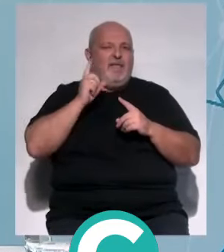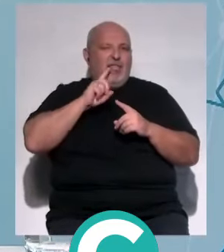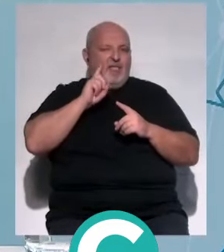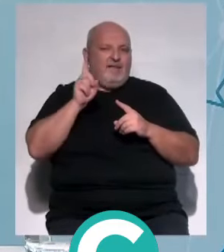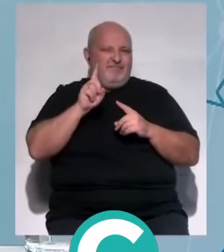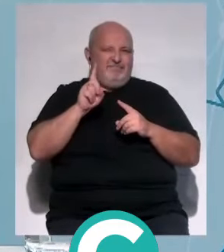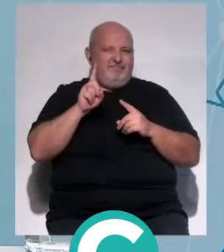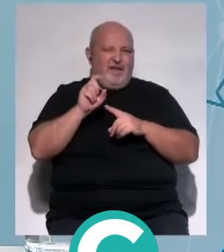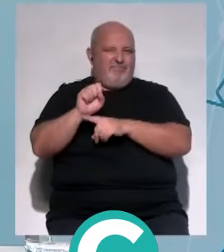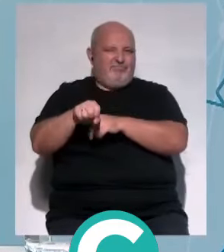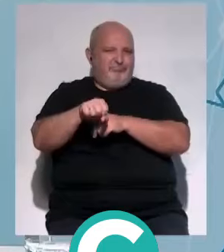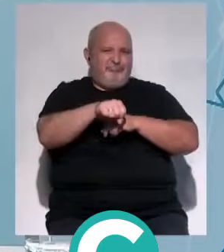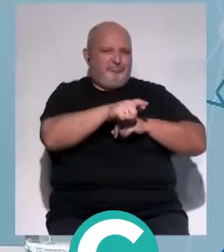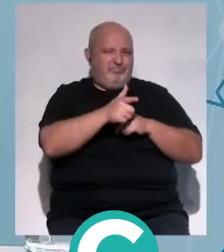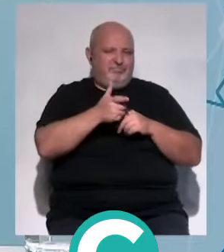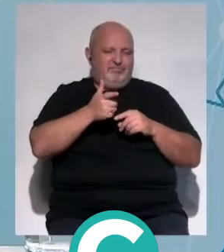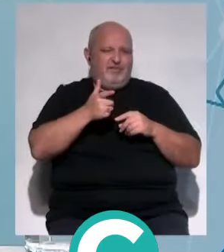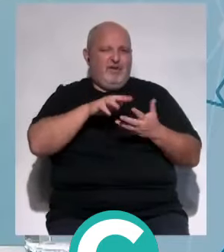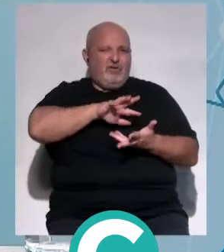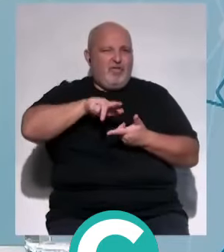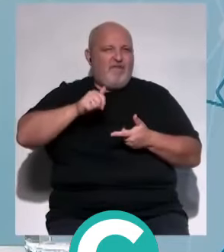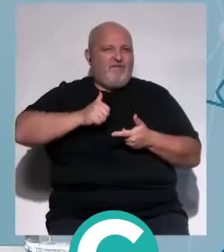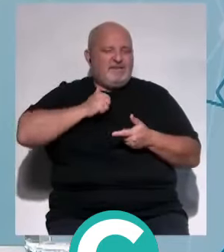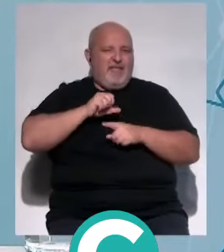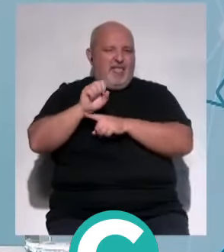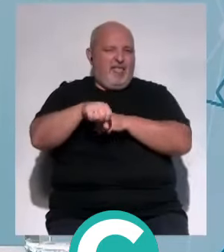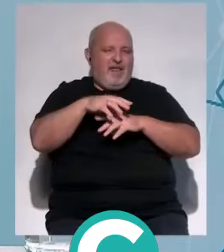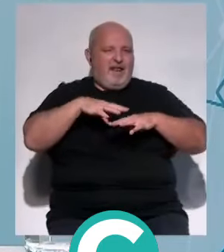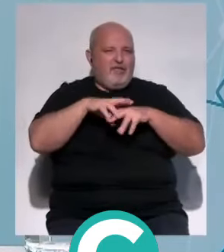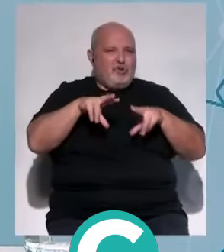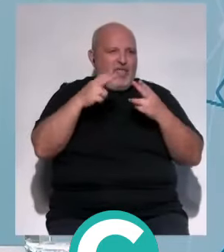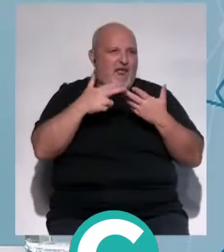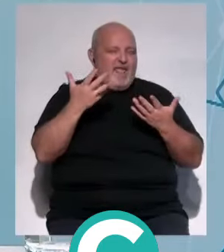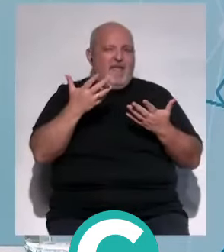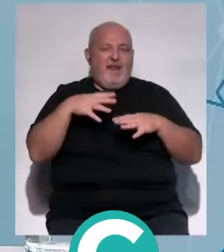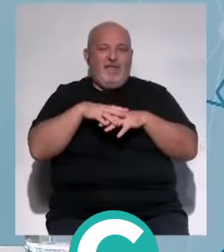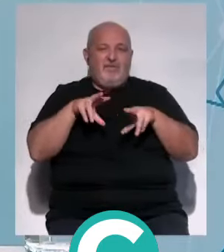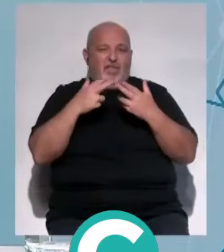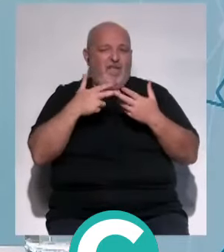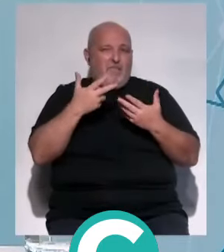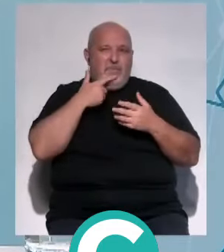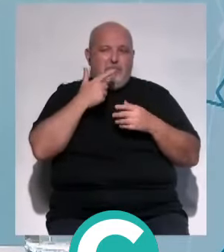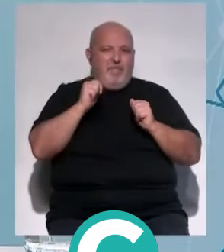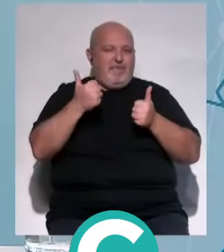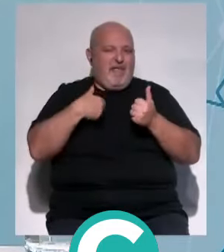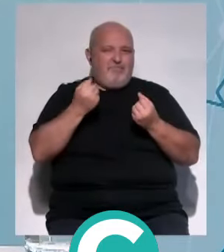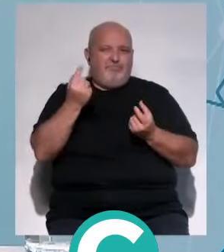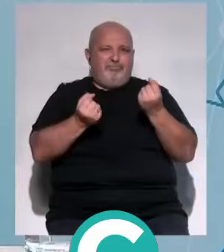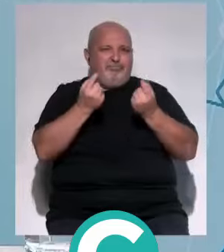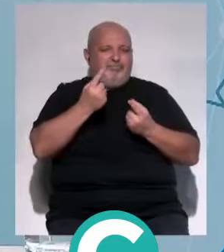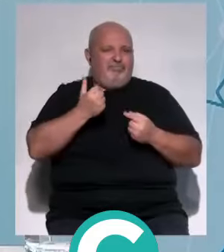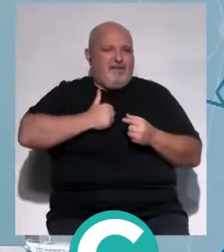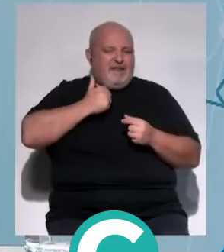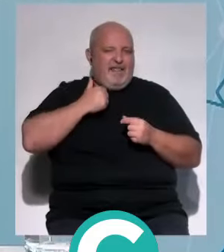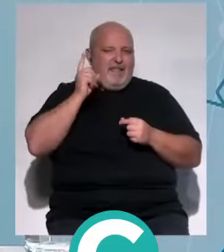que se lanzan con esas noticias falsas por redes sociales, que las redes sociales ahora mismo, en la